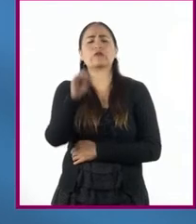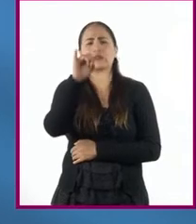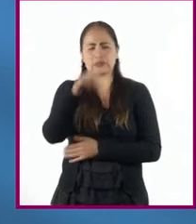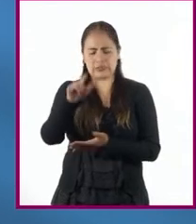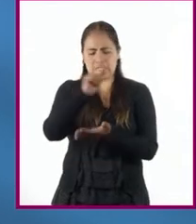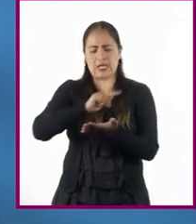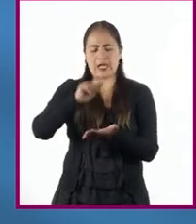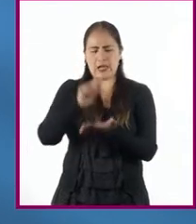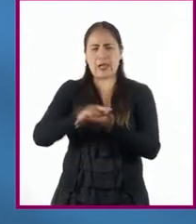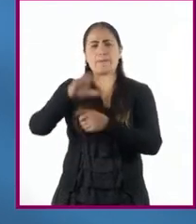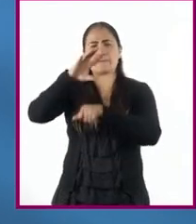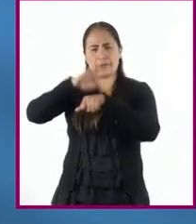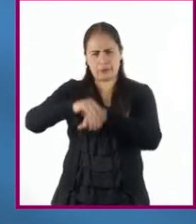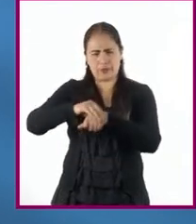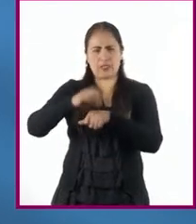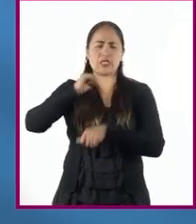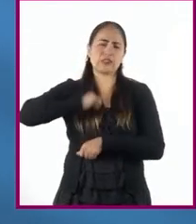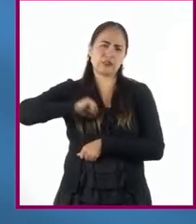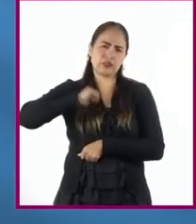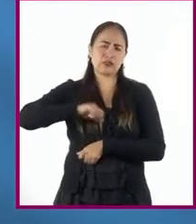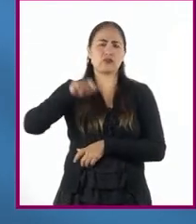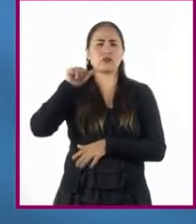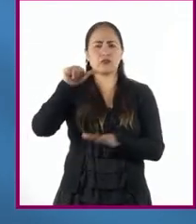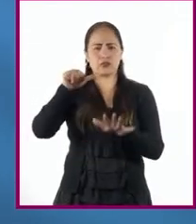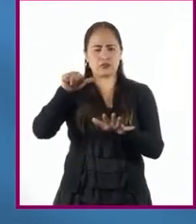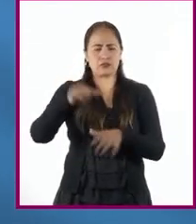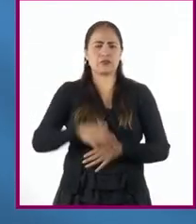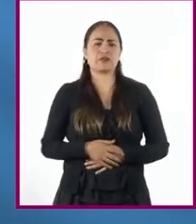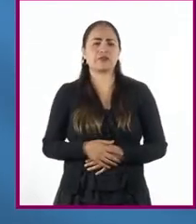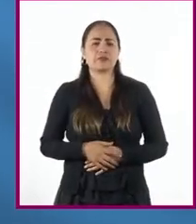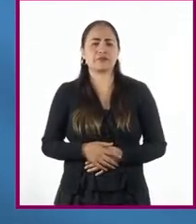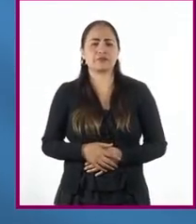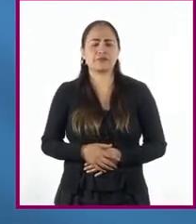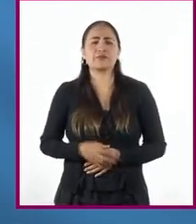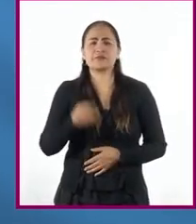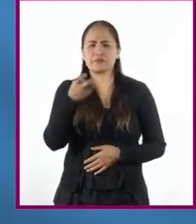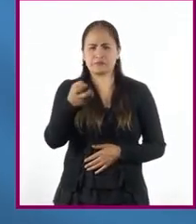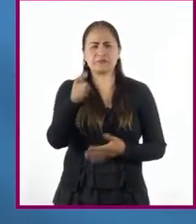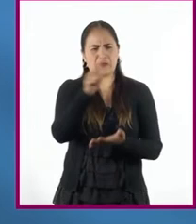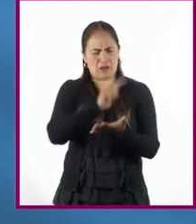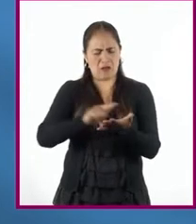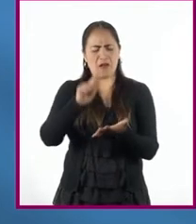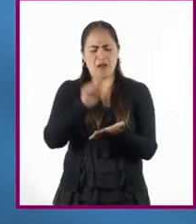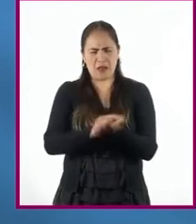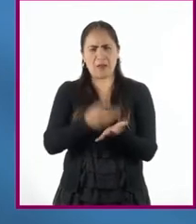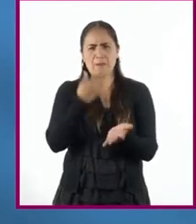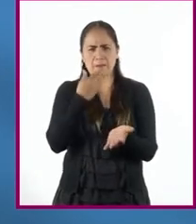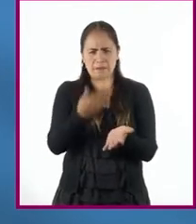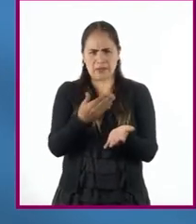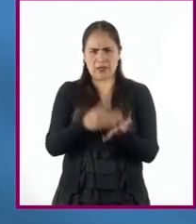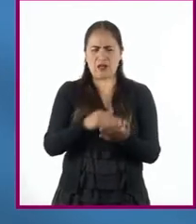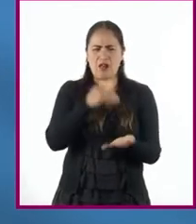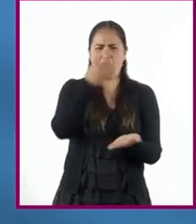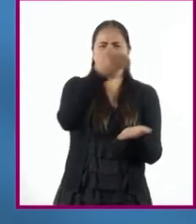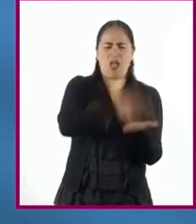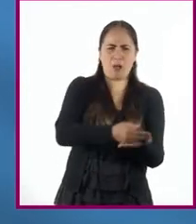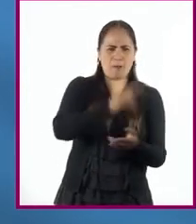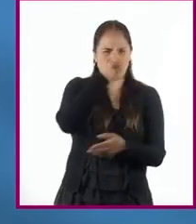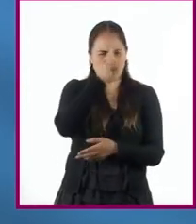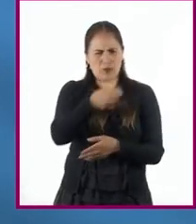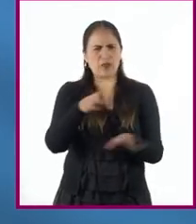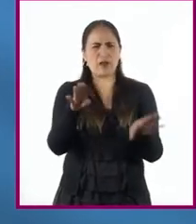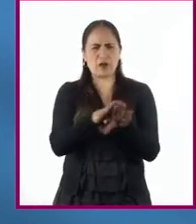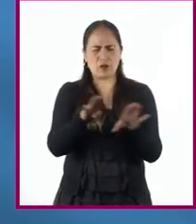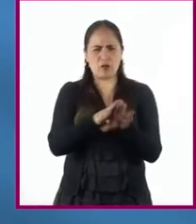primera mitad del siglo XVI. Esta situación legal intentaría evitarse mediante la real provisión